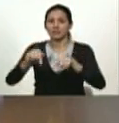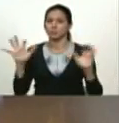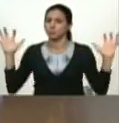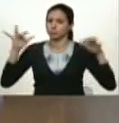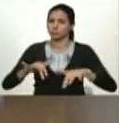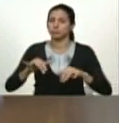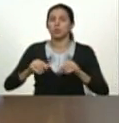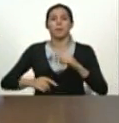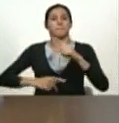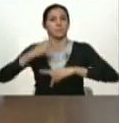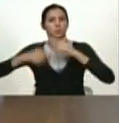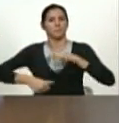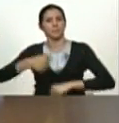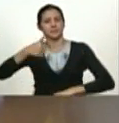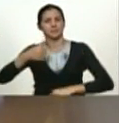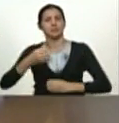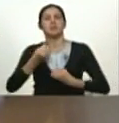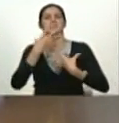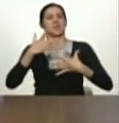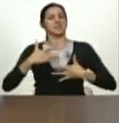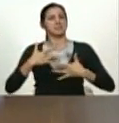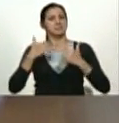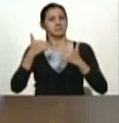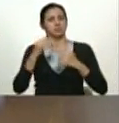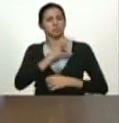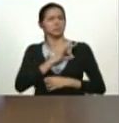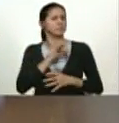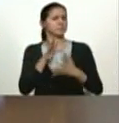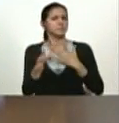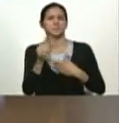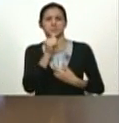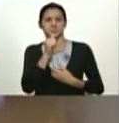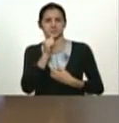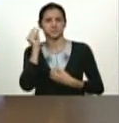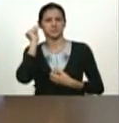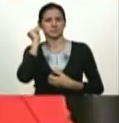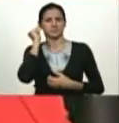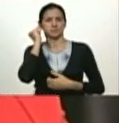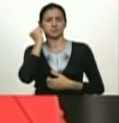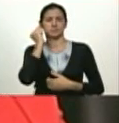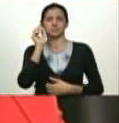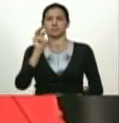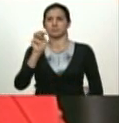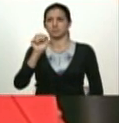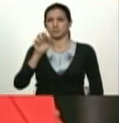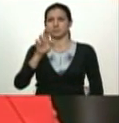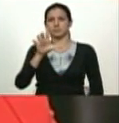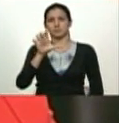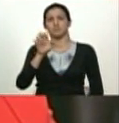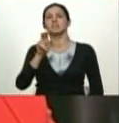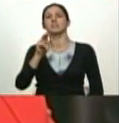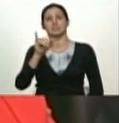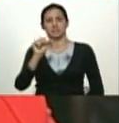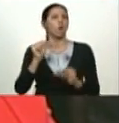y generador de felicidad y bienestar social para nuestro pueblo se trata de la compañera Marleni Contreras